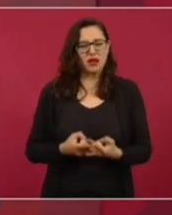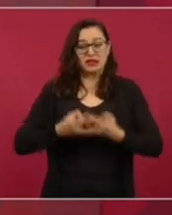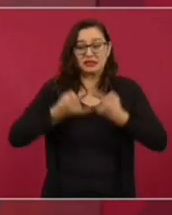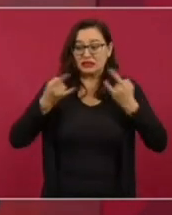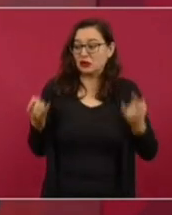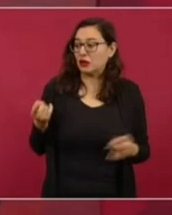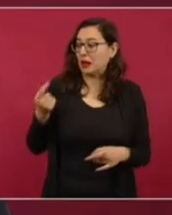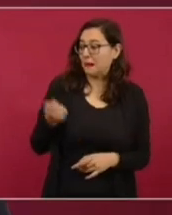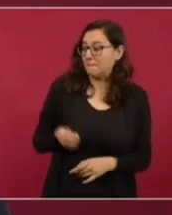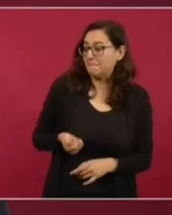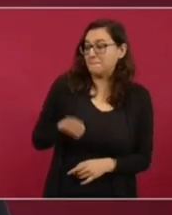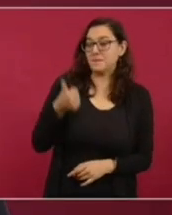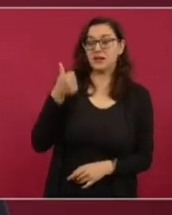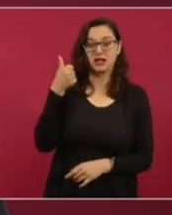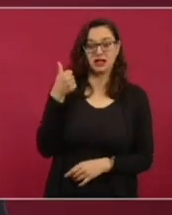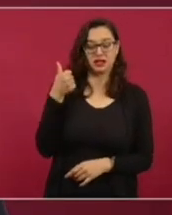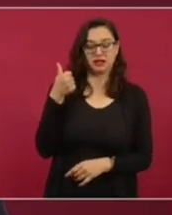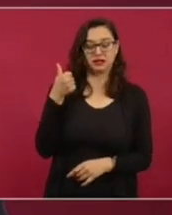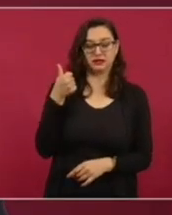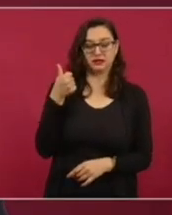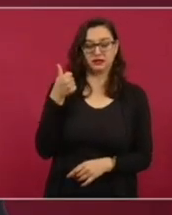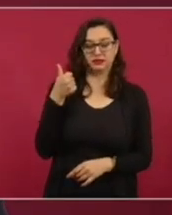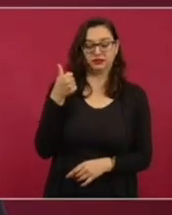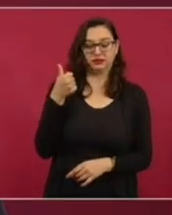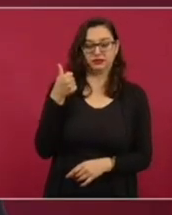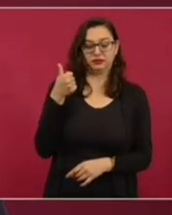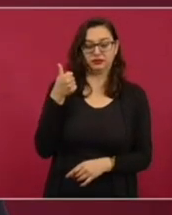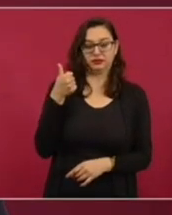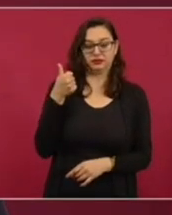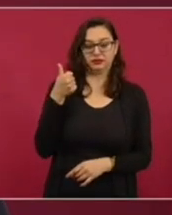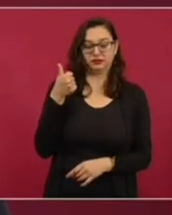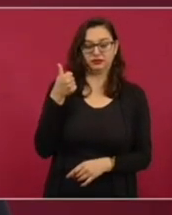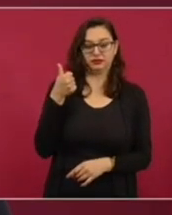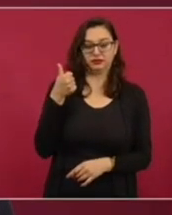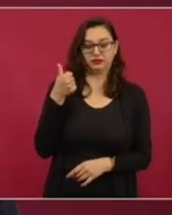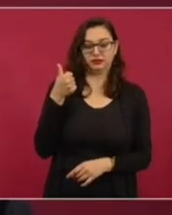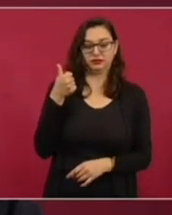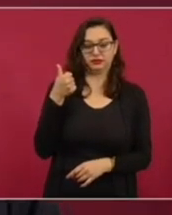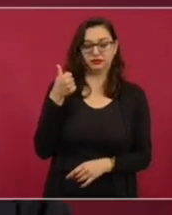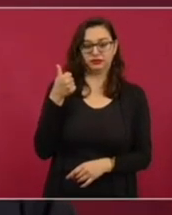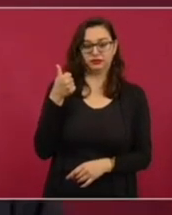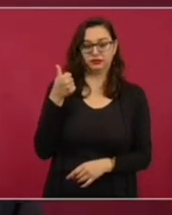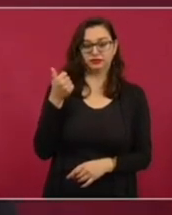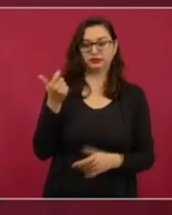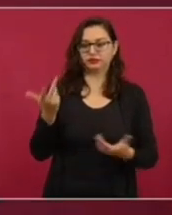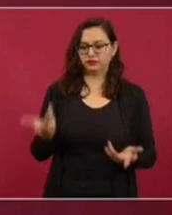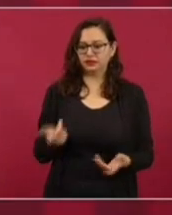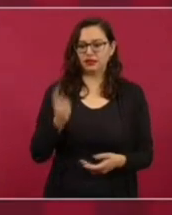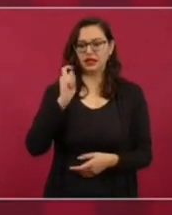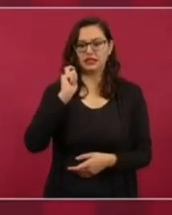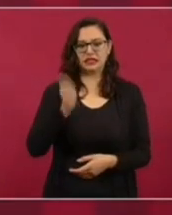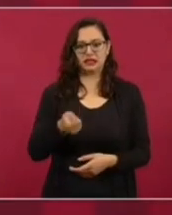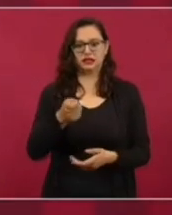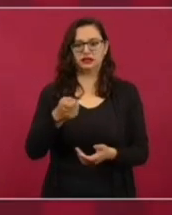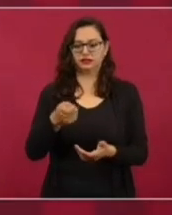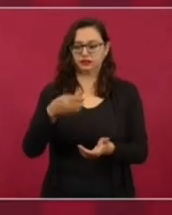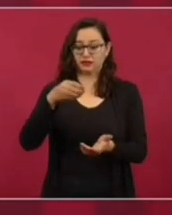es reafirmar